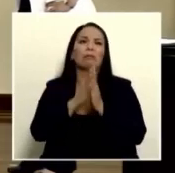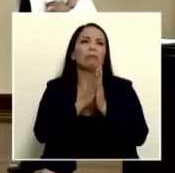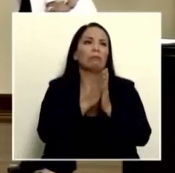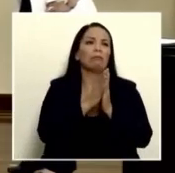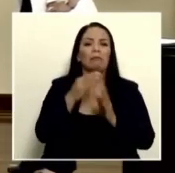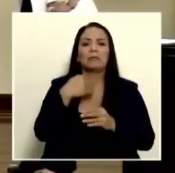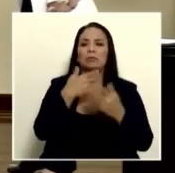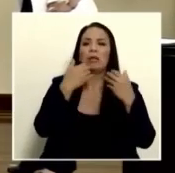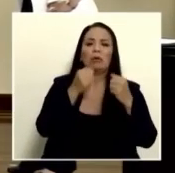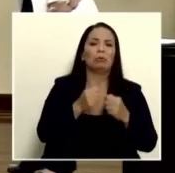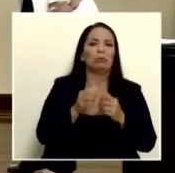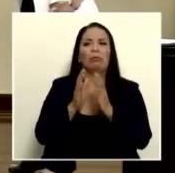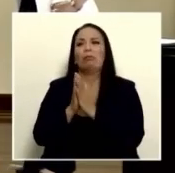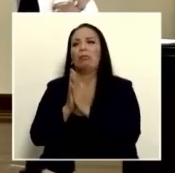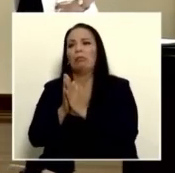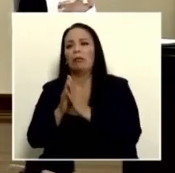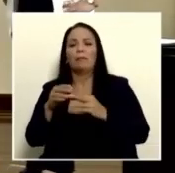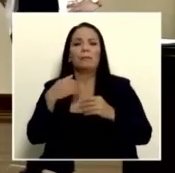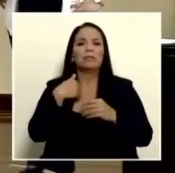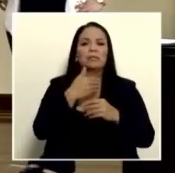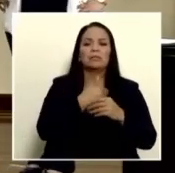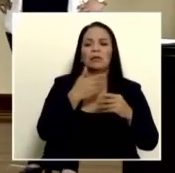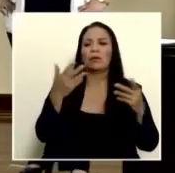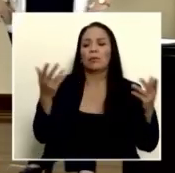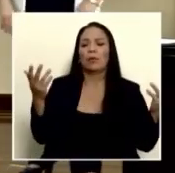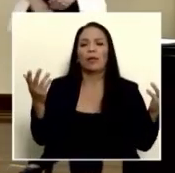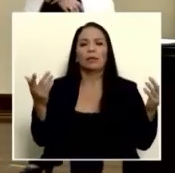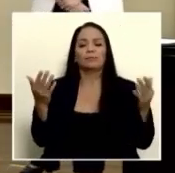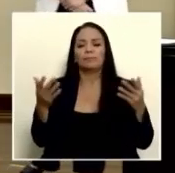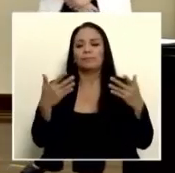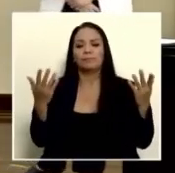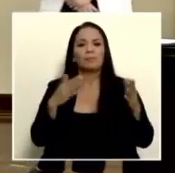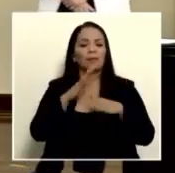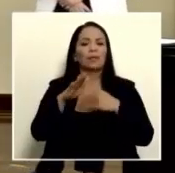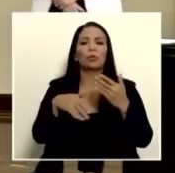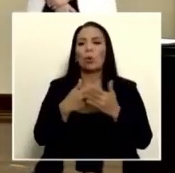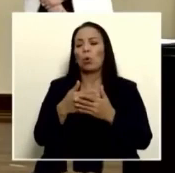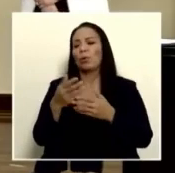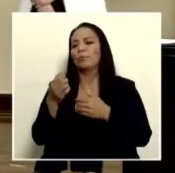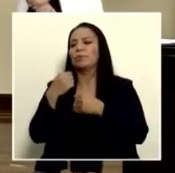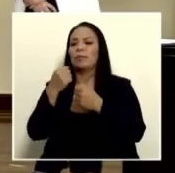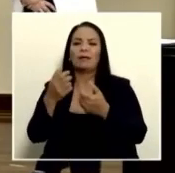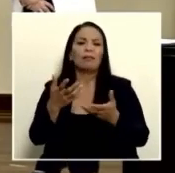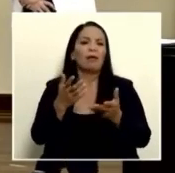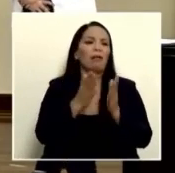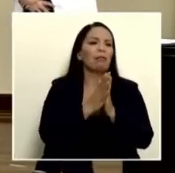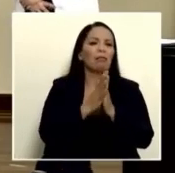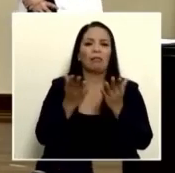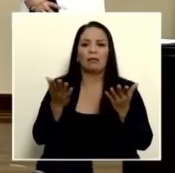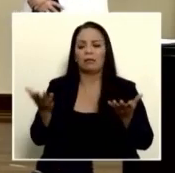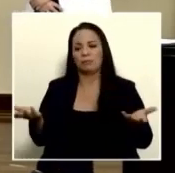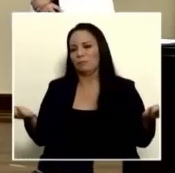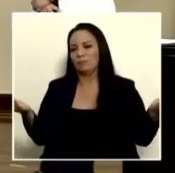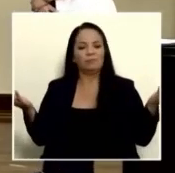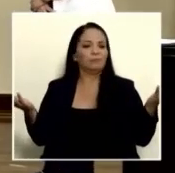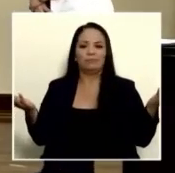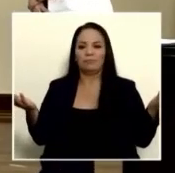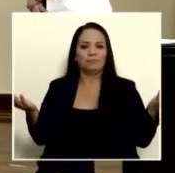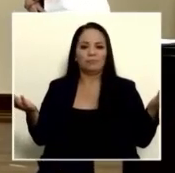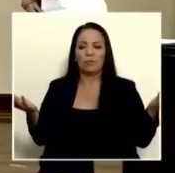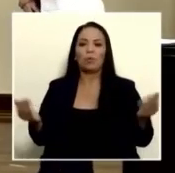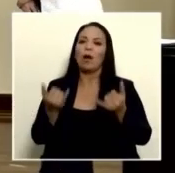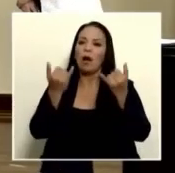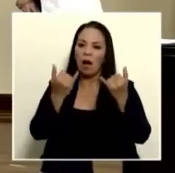ministerio de salud en el ministerio de todo en la municipalidad conviértelo en una